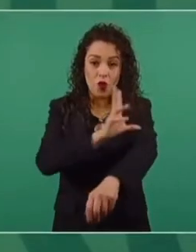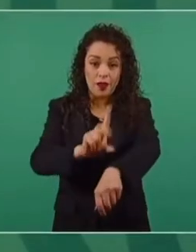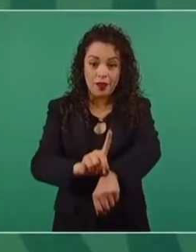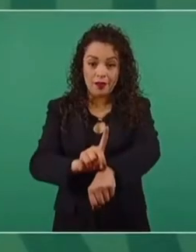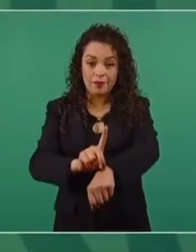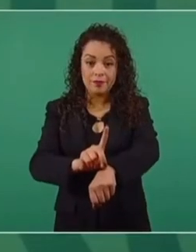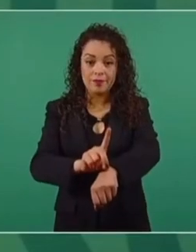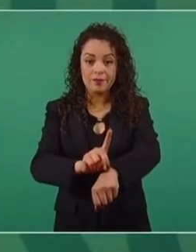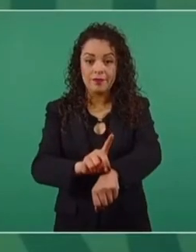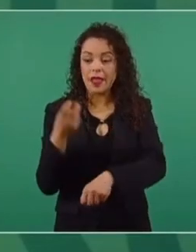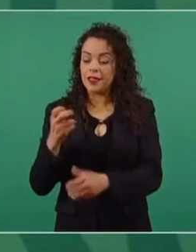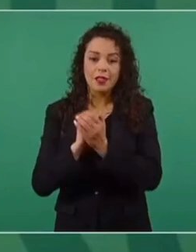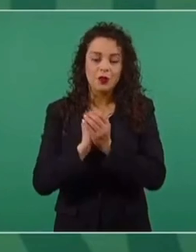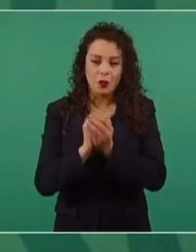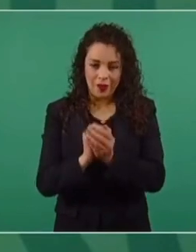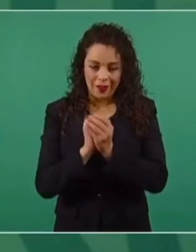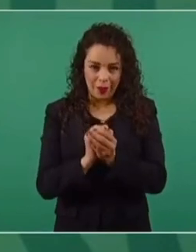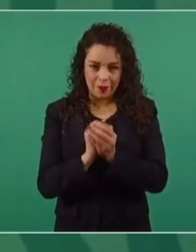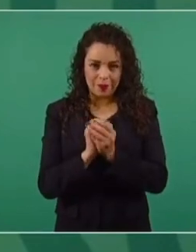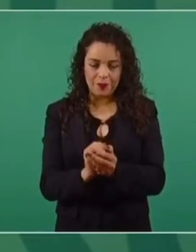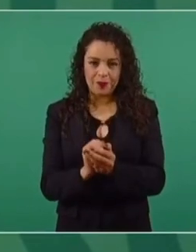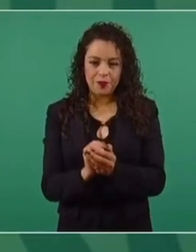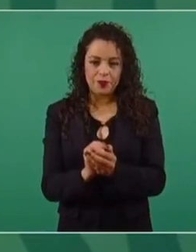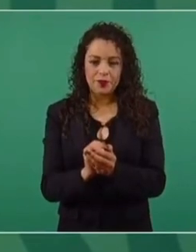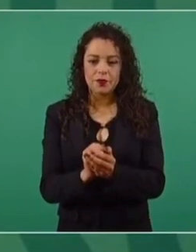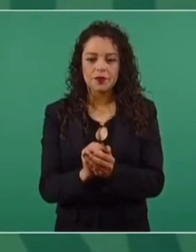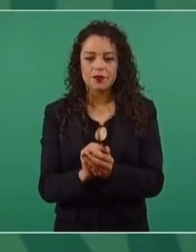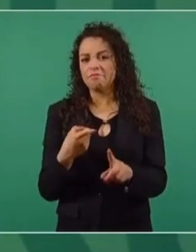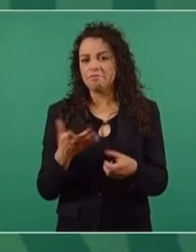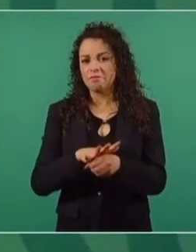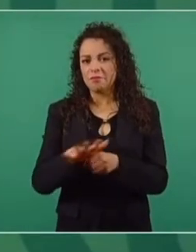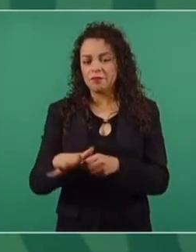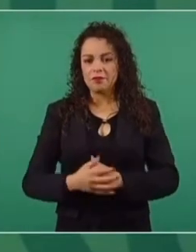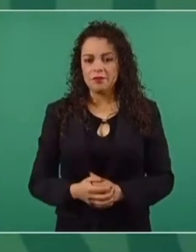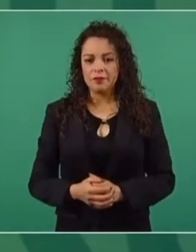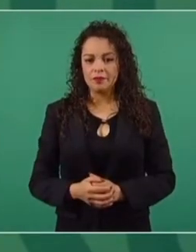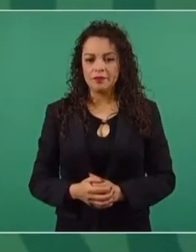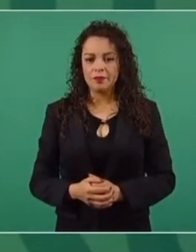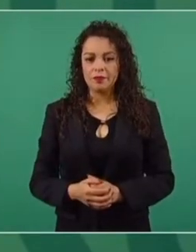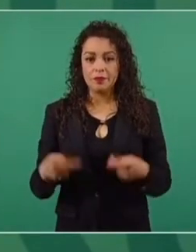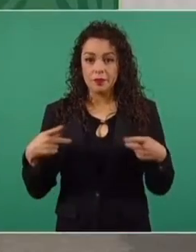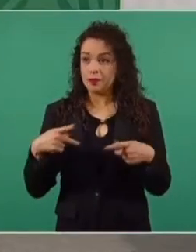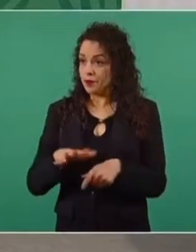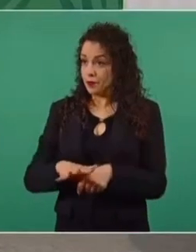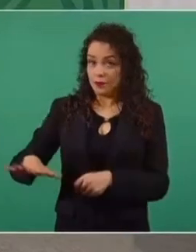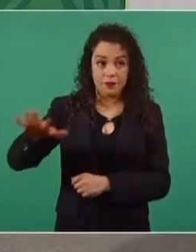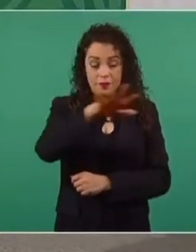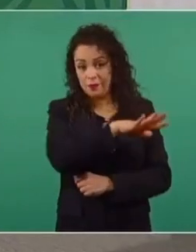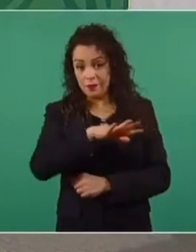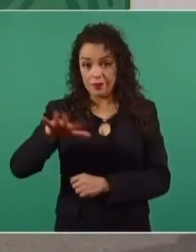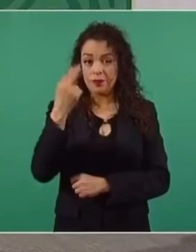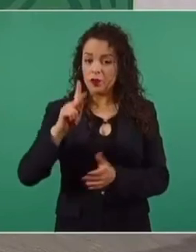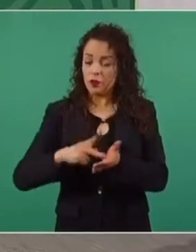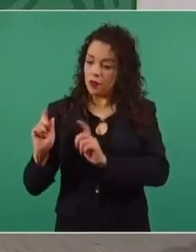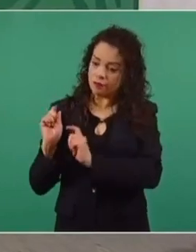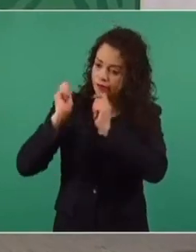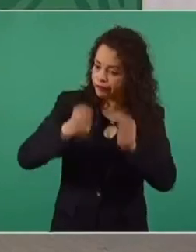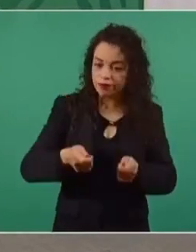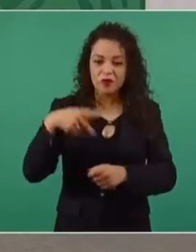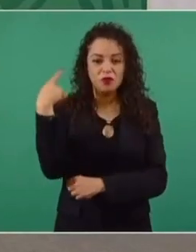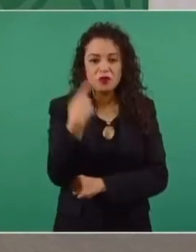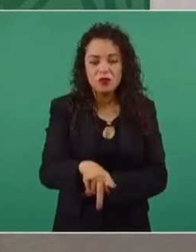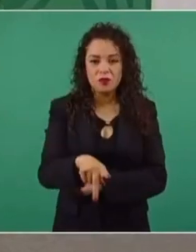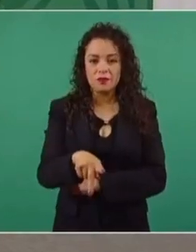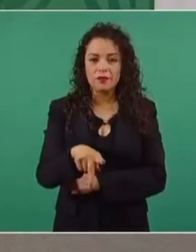estos sorteos. se trata de devolverle a la gente, devolverle al pueblo bienes